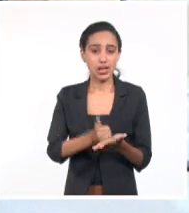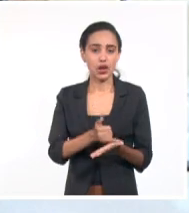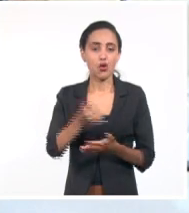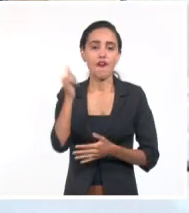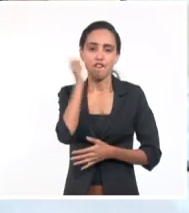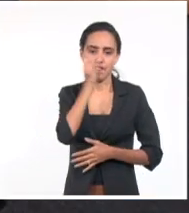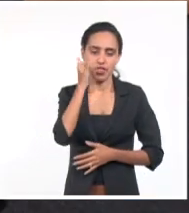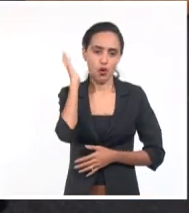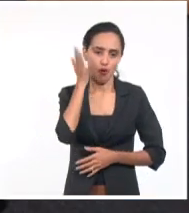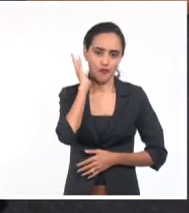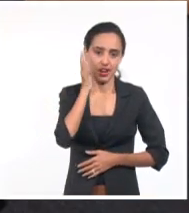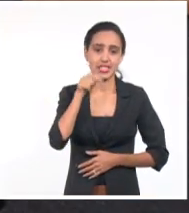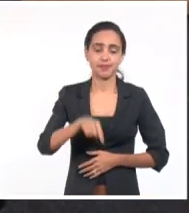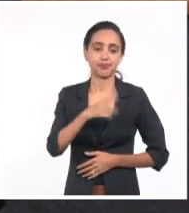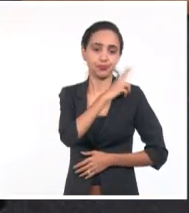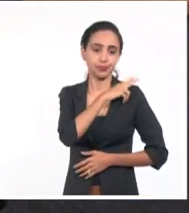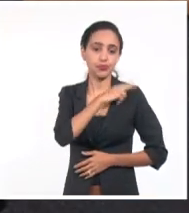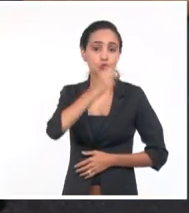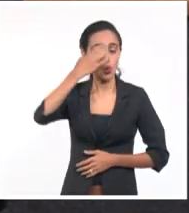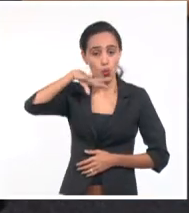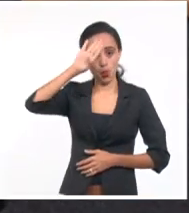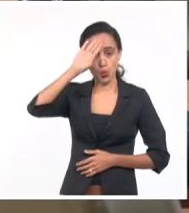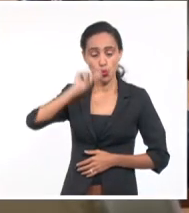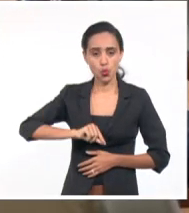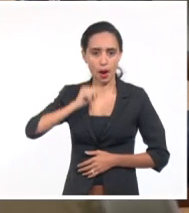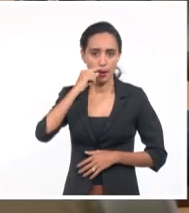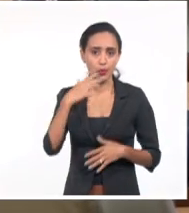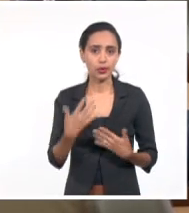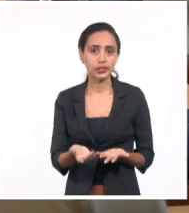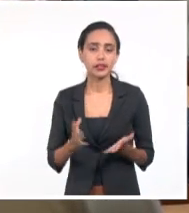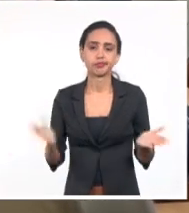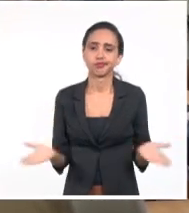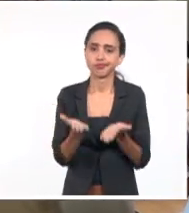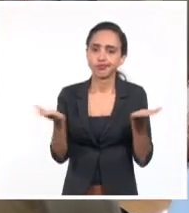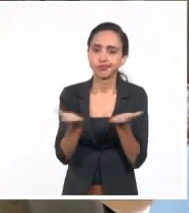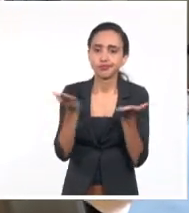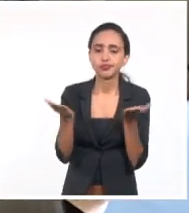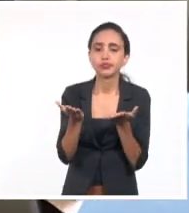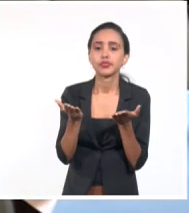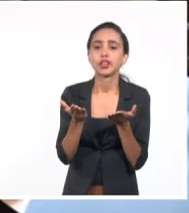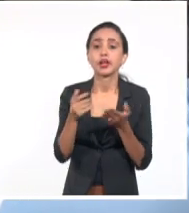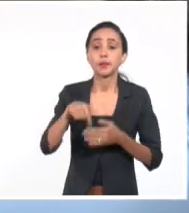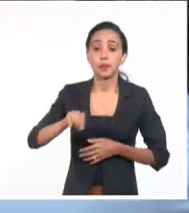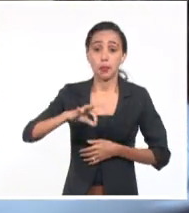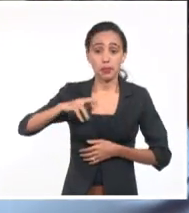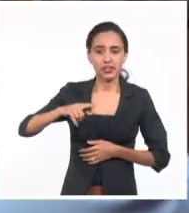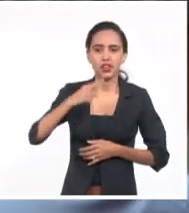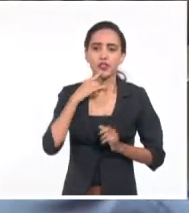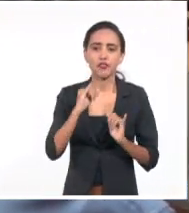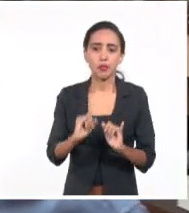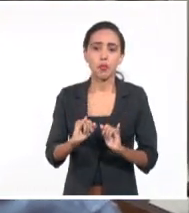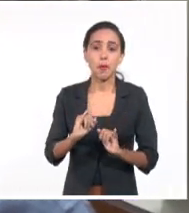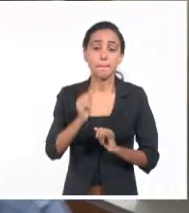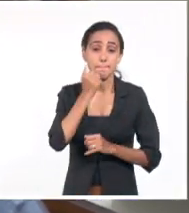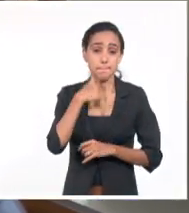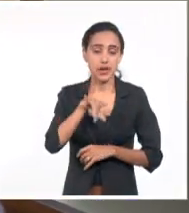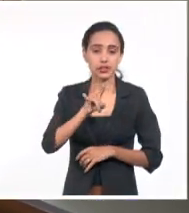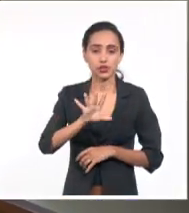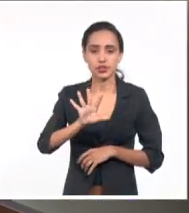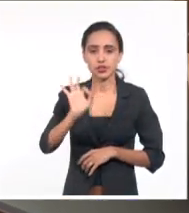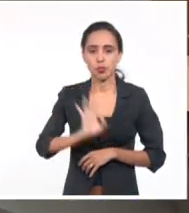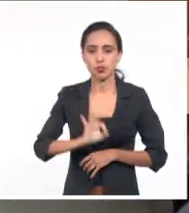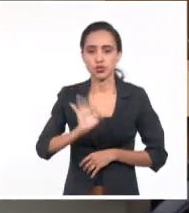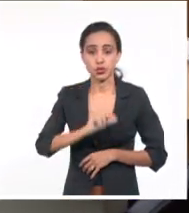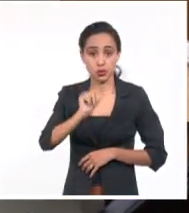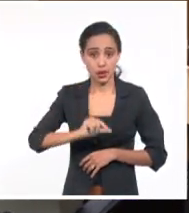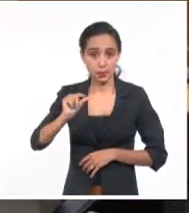videoconferencia al mandatario cubano sobre la marcha de la recuperación en Vuelta Abajo, informó que poco más del 95% de los